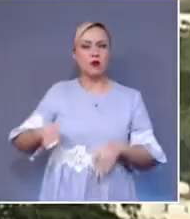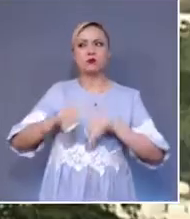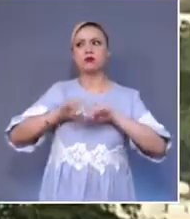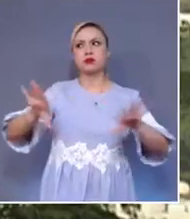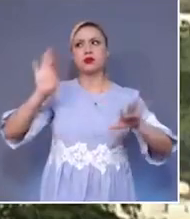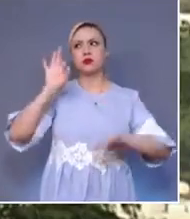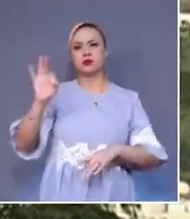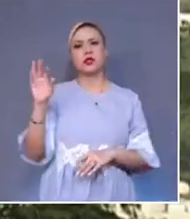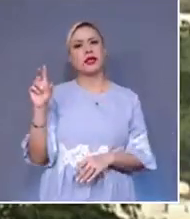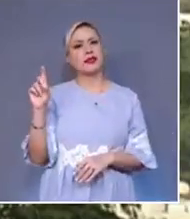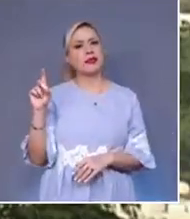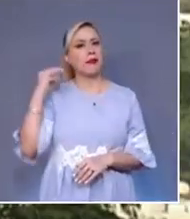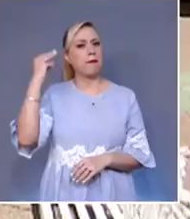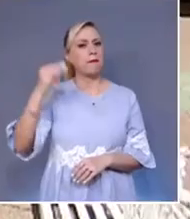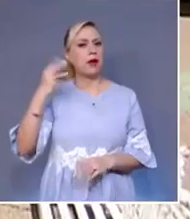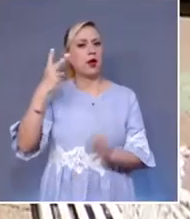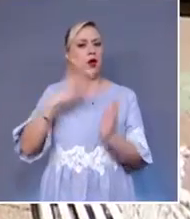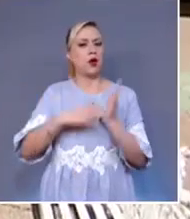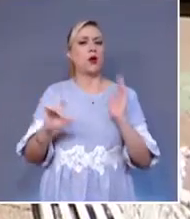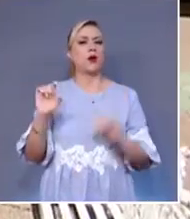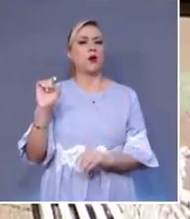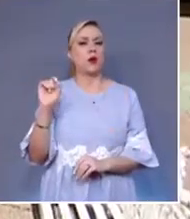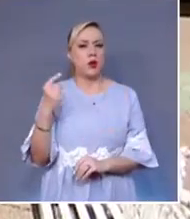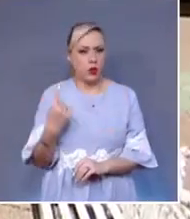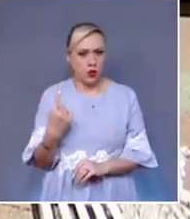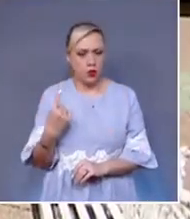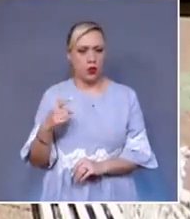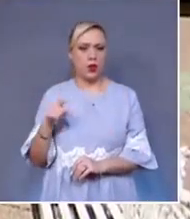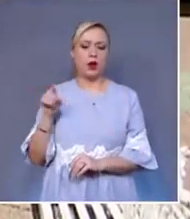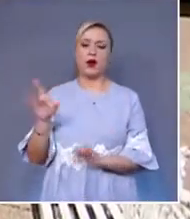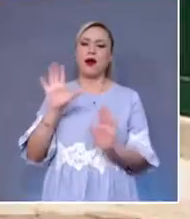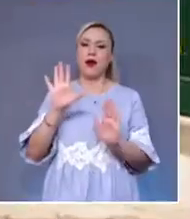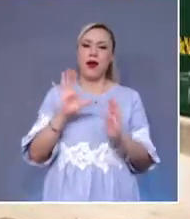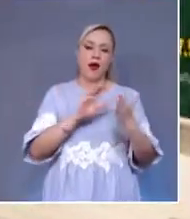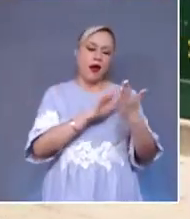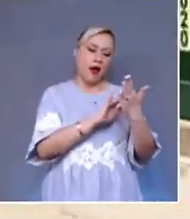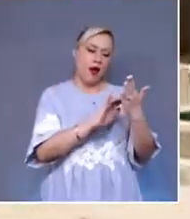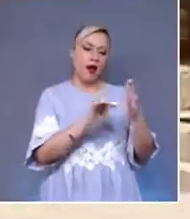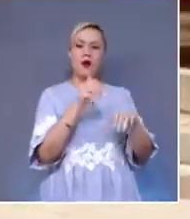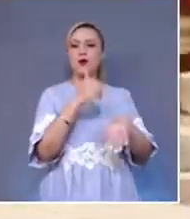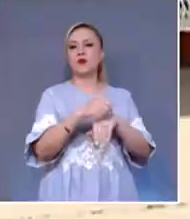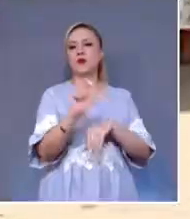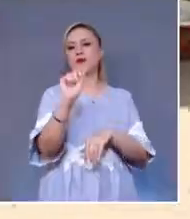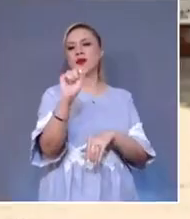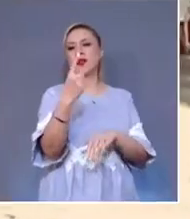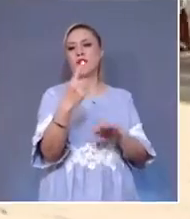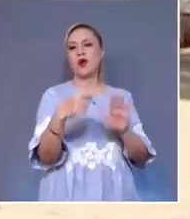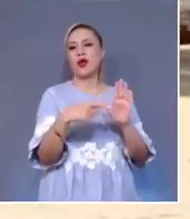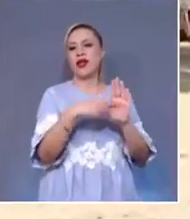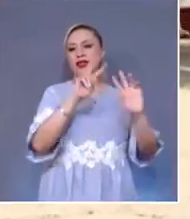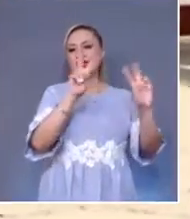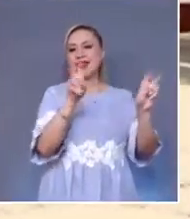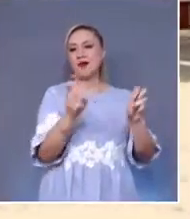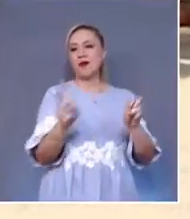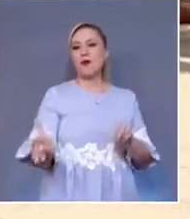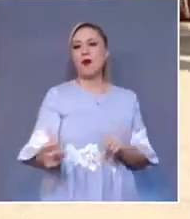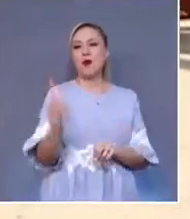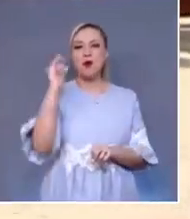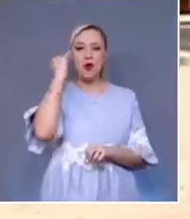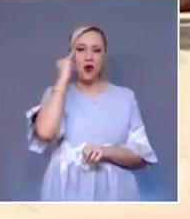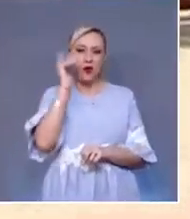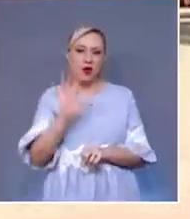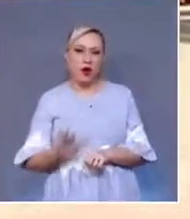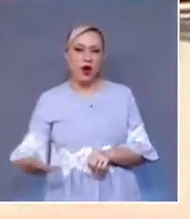2021. El Pleno invalidó el capítulo 21 de los pueblos indígenas, que contiene los artículos del